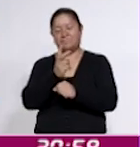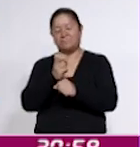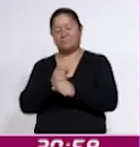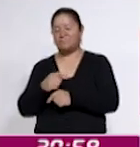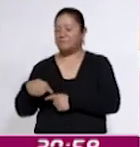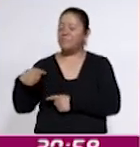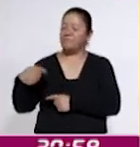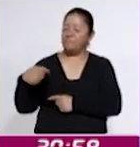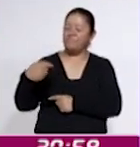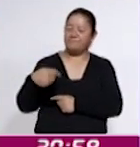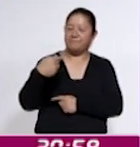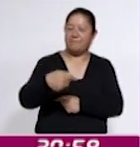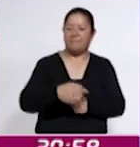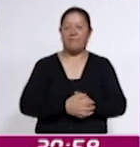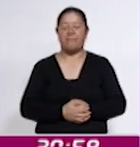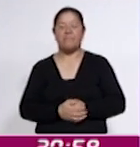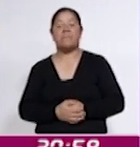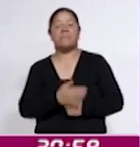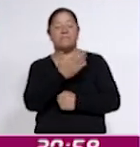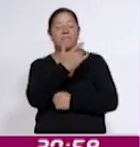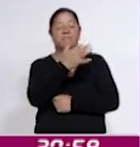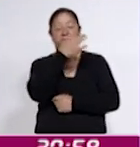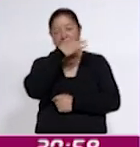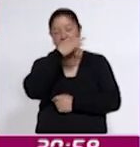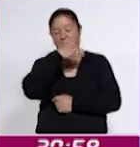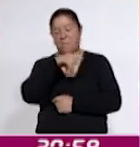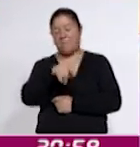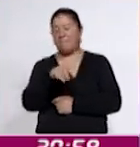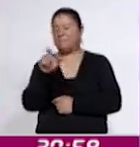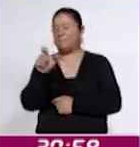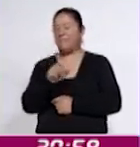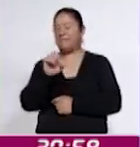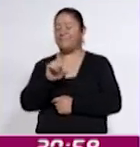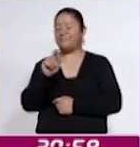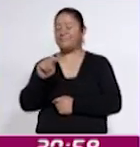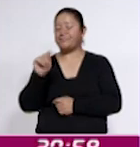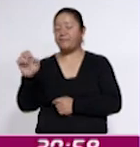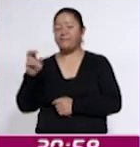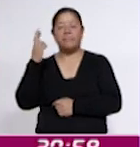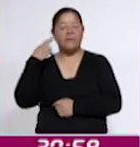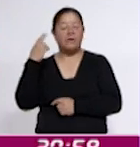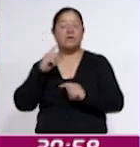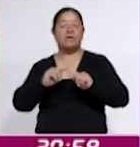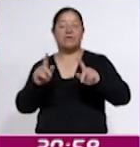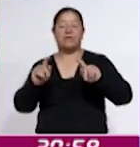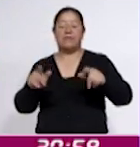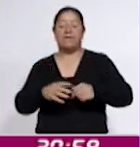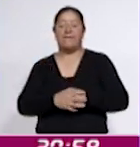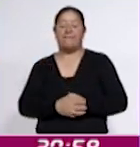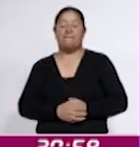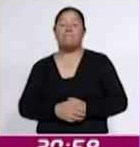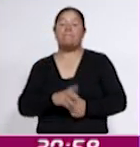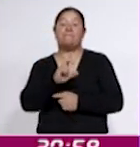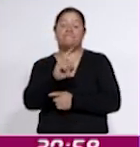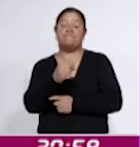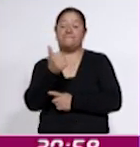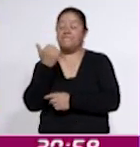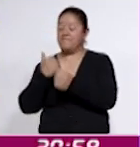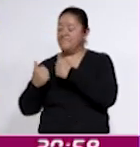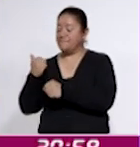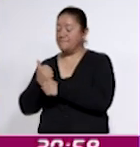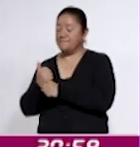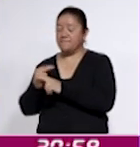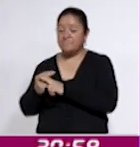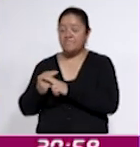constante por el 50 aniversario de la XTT Radio Tlaxcala y los 36 años de